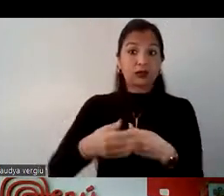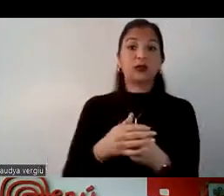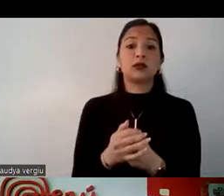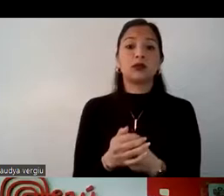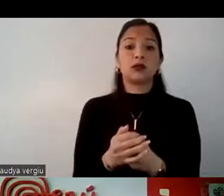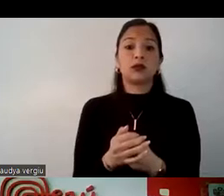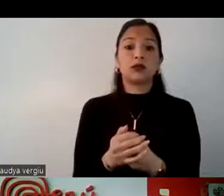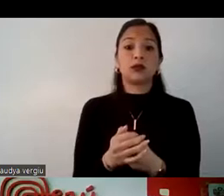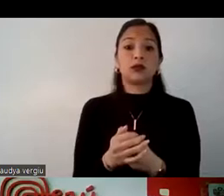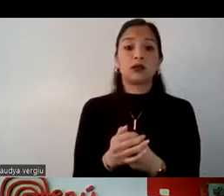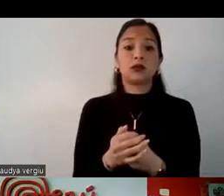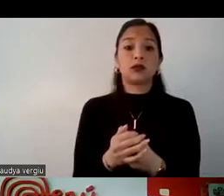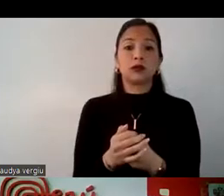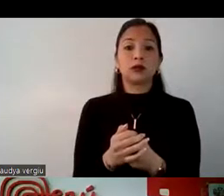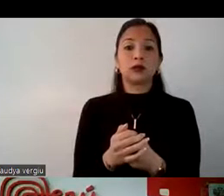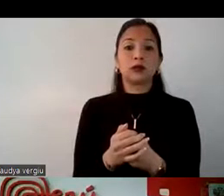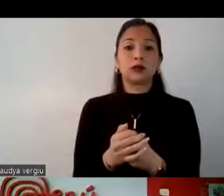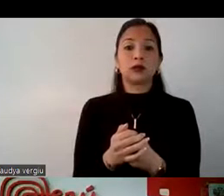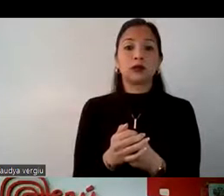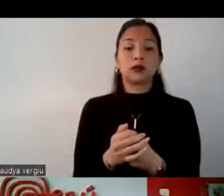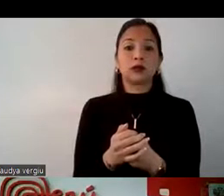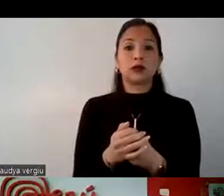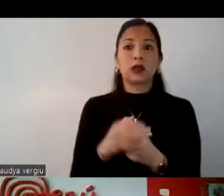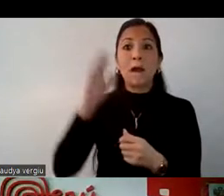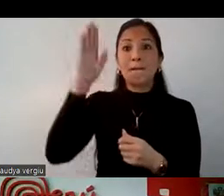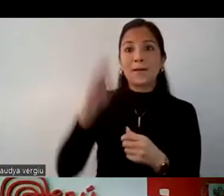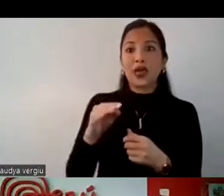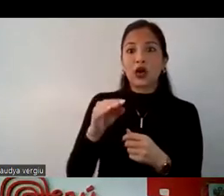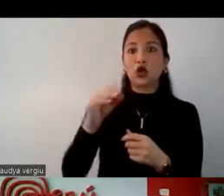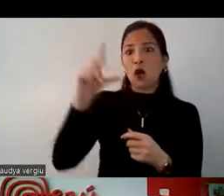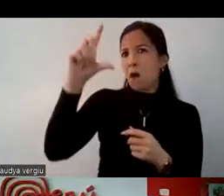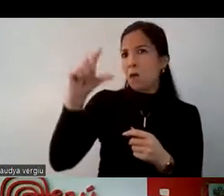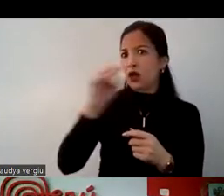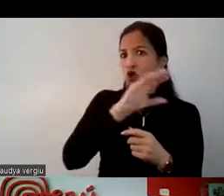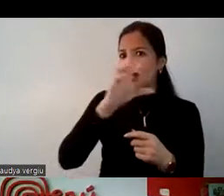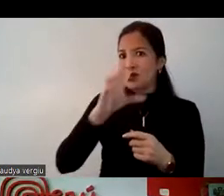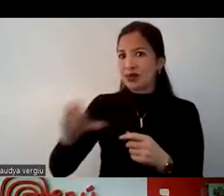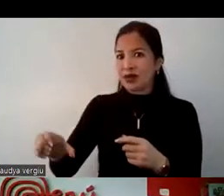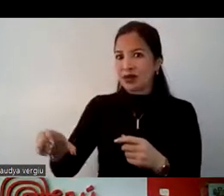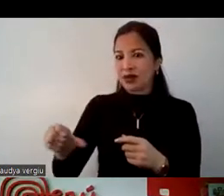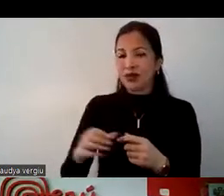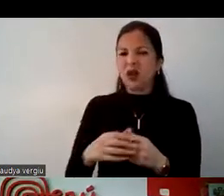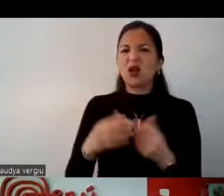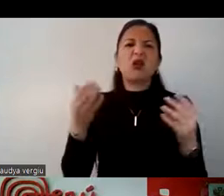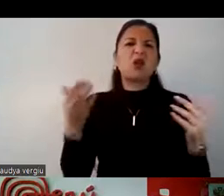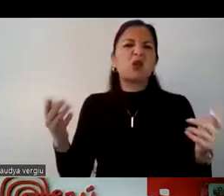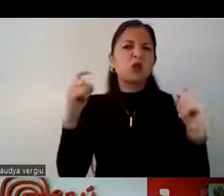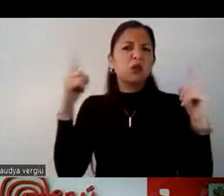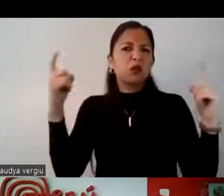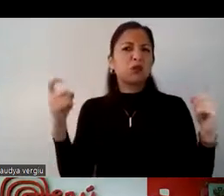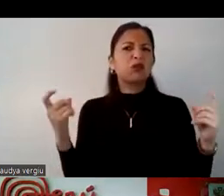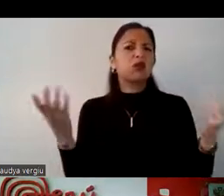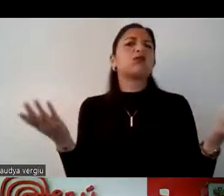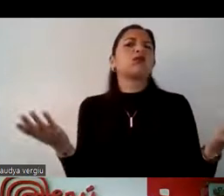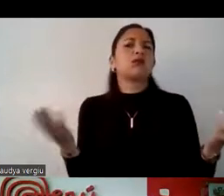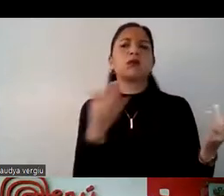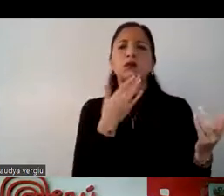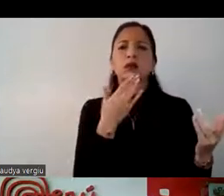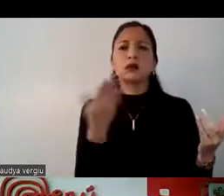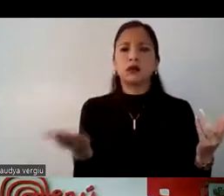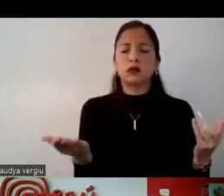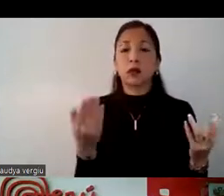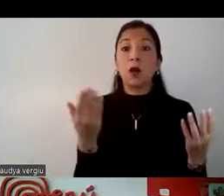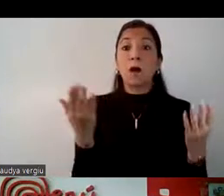menos que en la sierra, por ejemplo, que era hasta 25, pero esto, ¿por qué? Por un dato muy importante, porque el